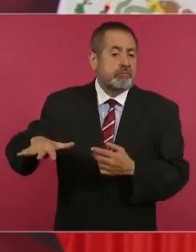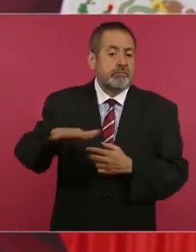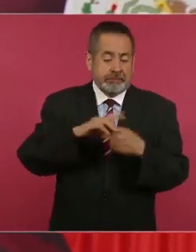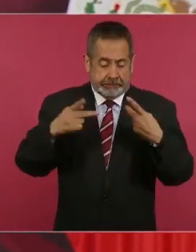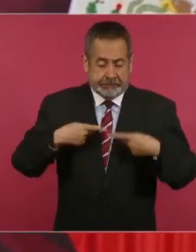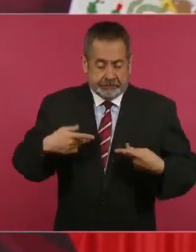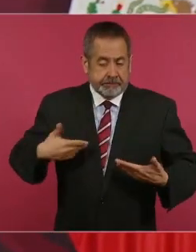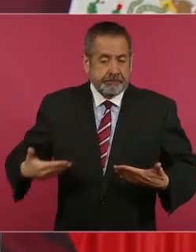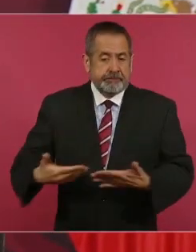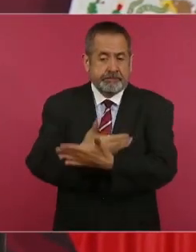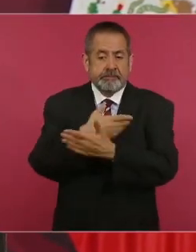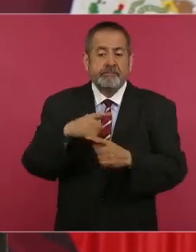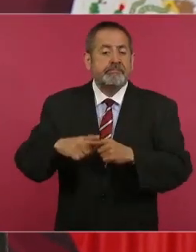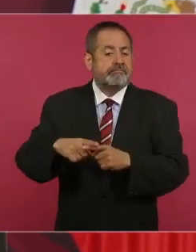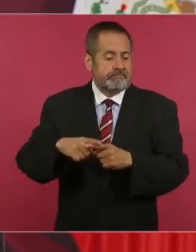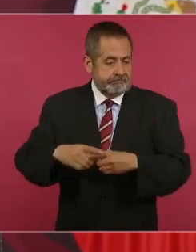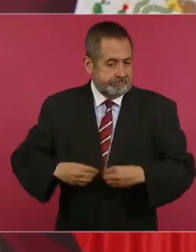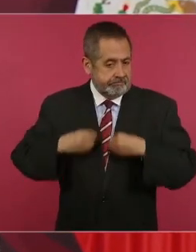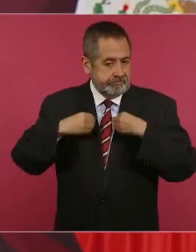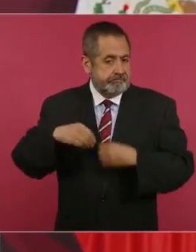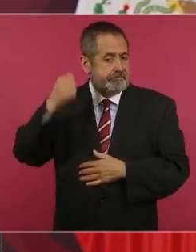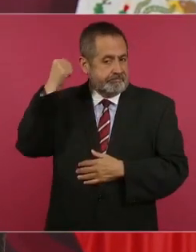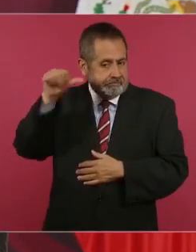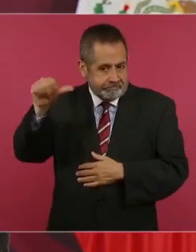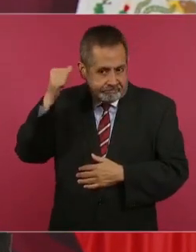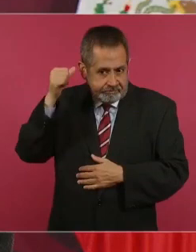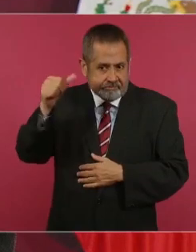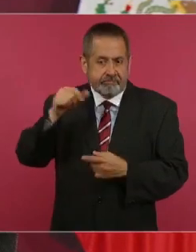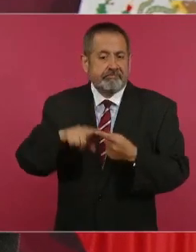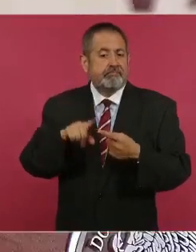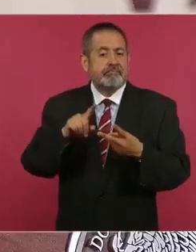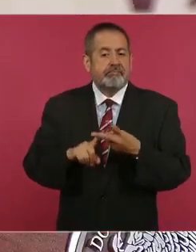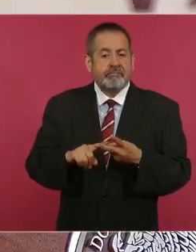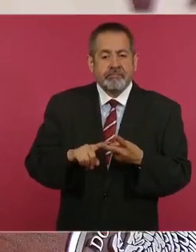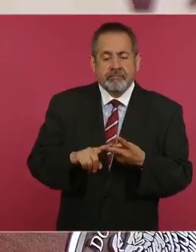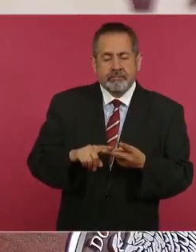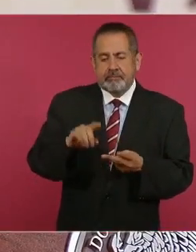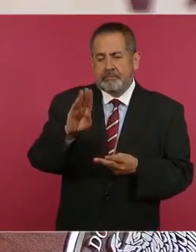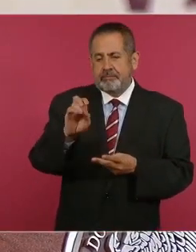y de Coyuca de Benítez, que a pesar de